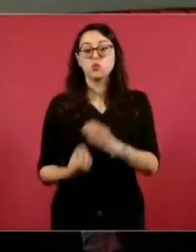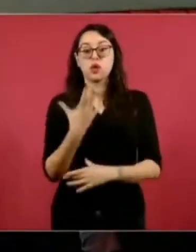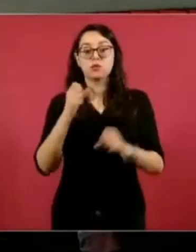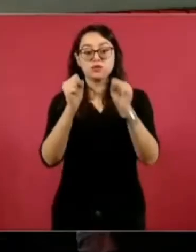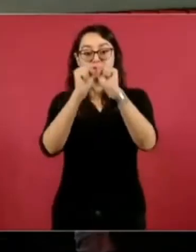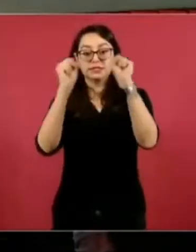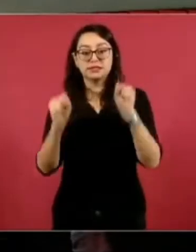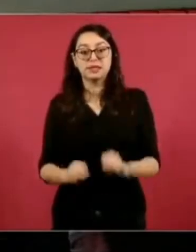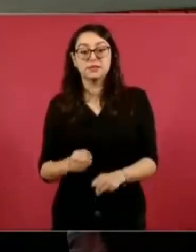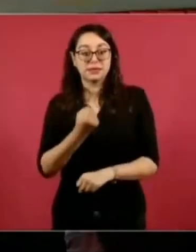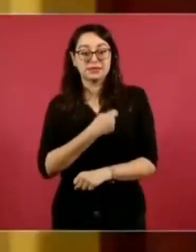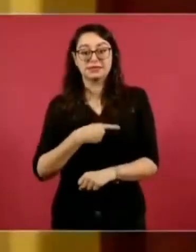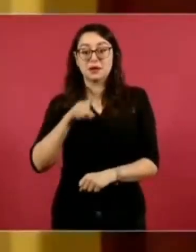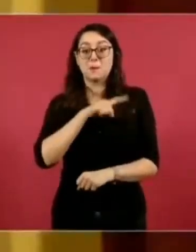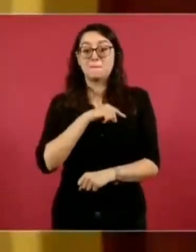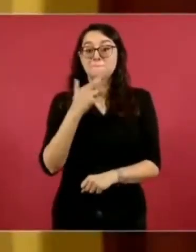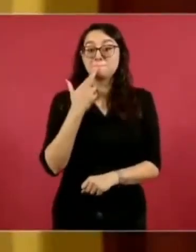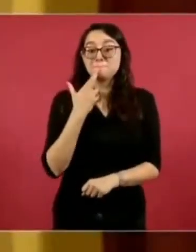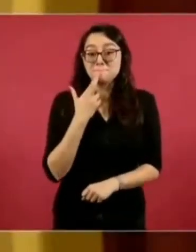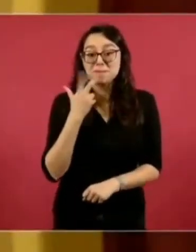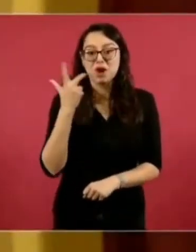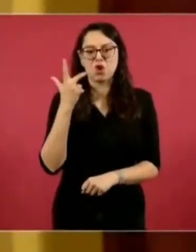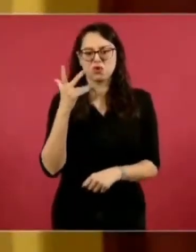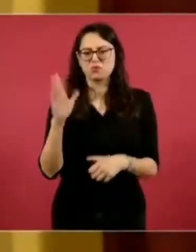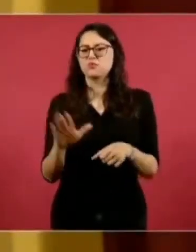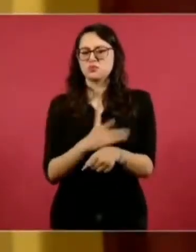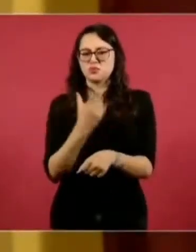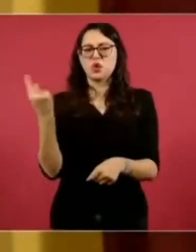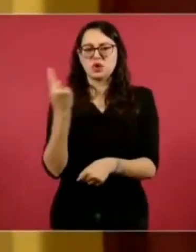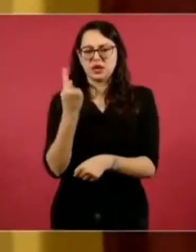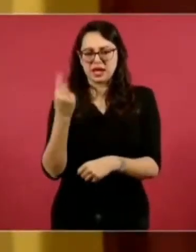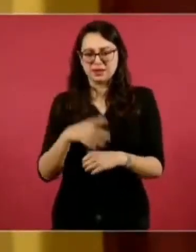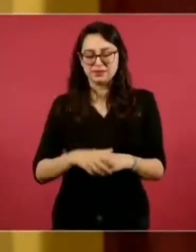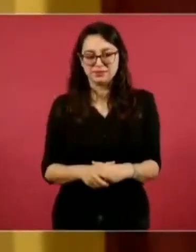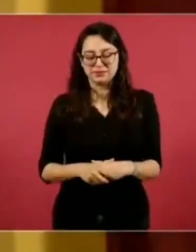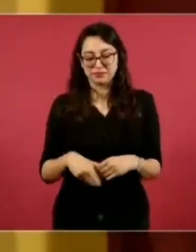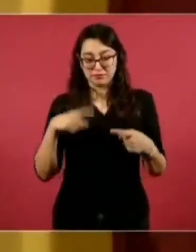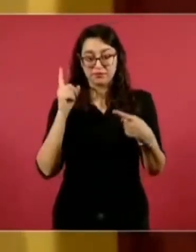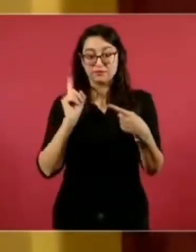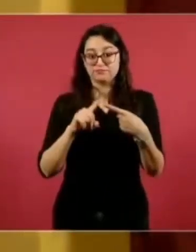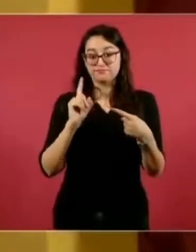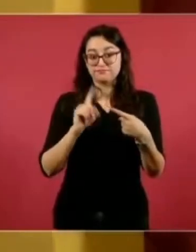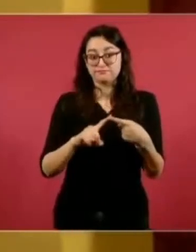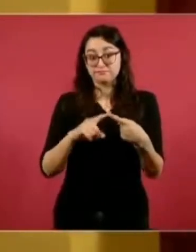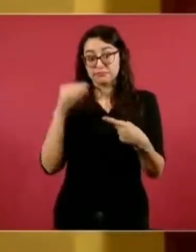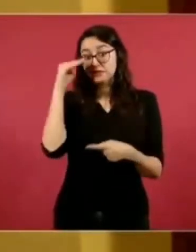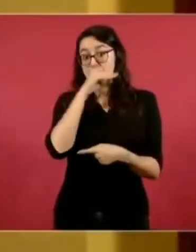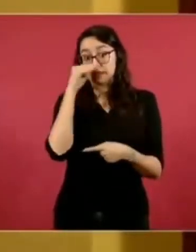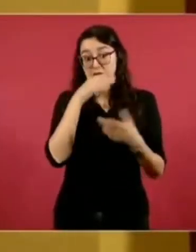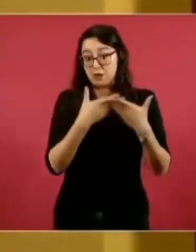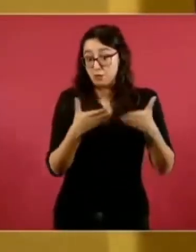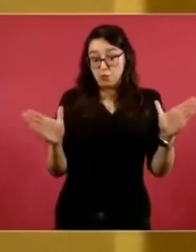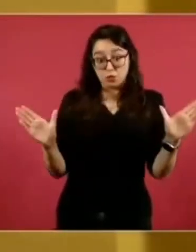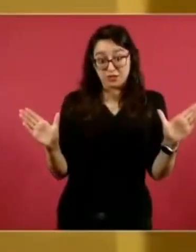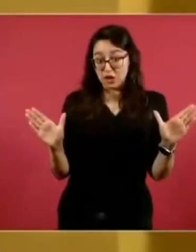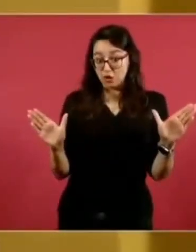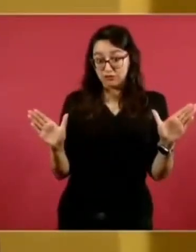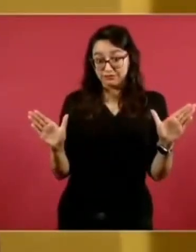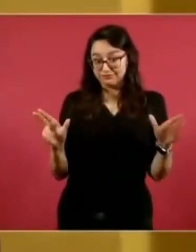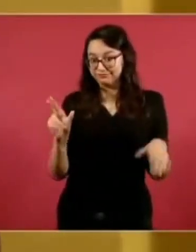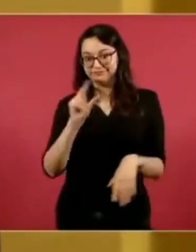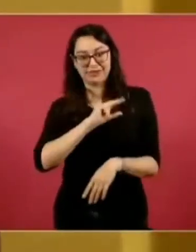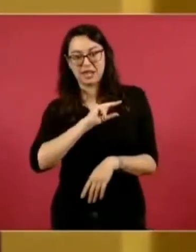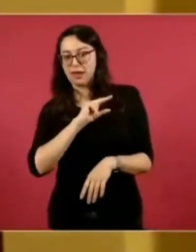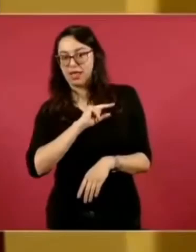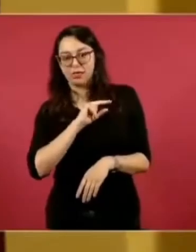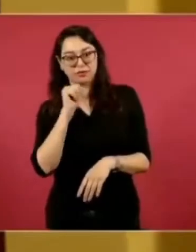nos referimos? Primero, que es un sistema público y creemos que es mejor que sea público a que sea privado. Segundo, a que